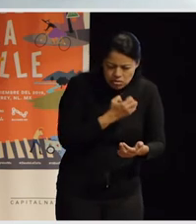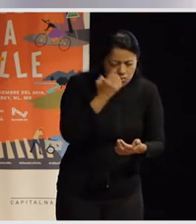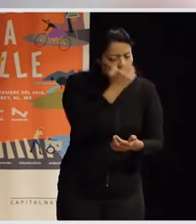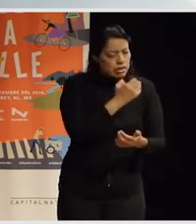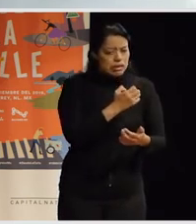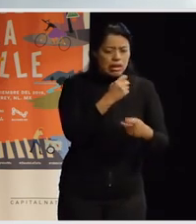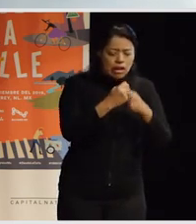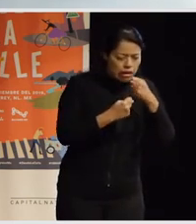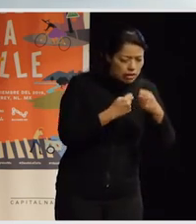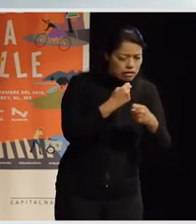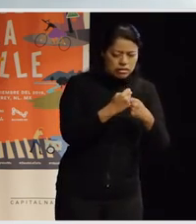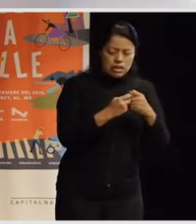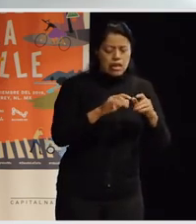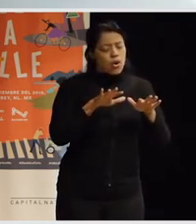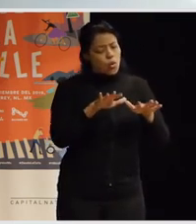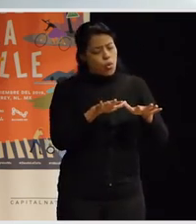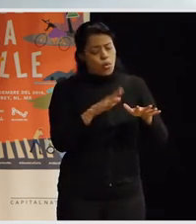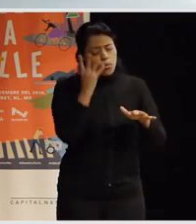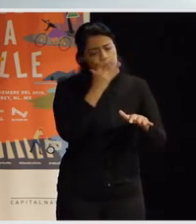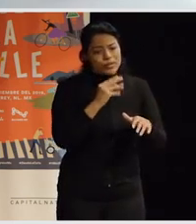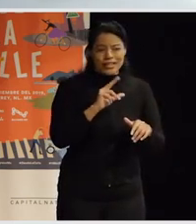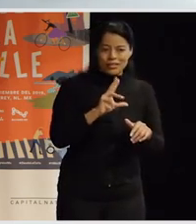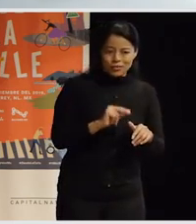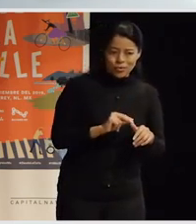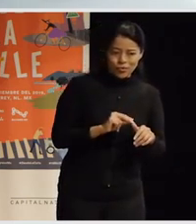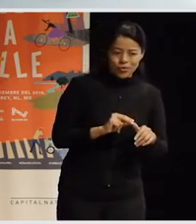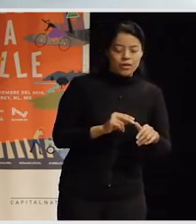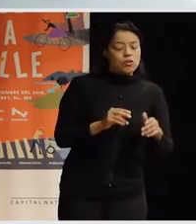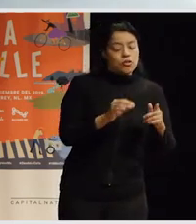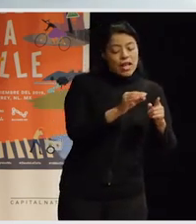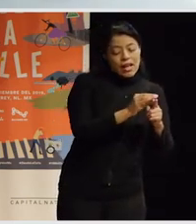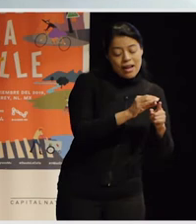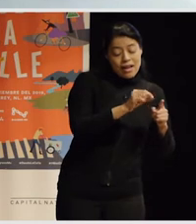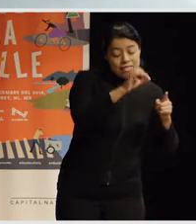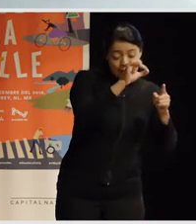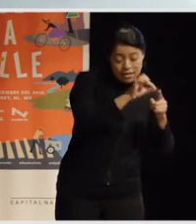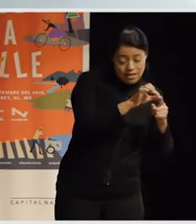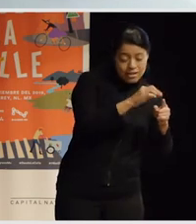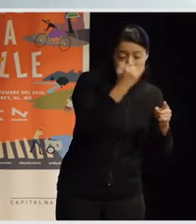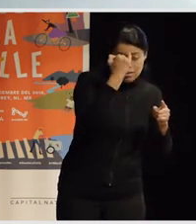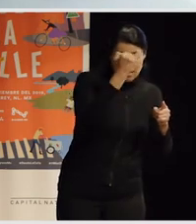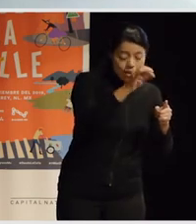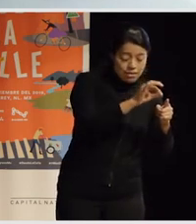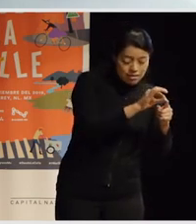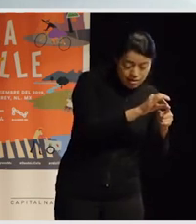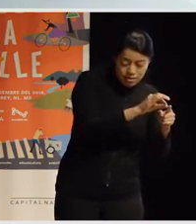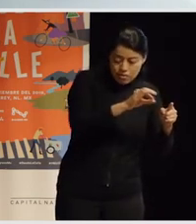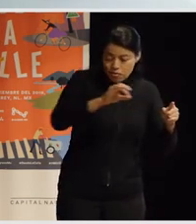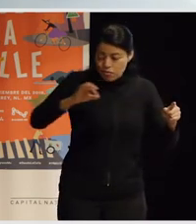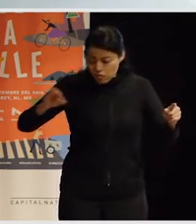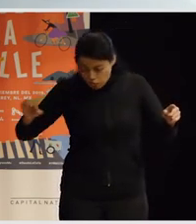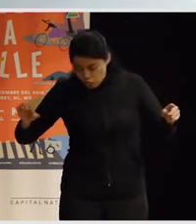guay, súper maravillosa, sino, bueno, hay que hacer como todo otro esfuerzo de cómo trabajar con la infancia en toda su